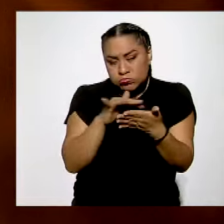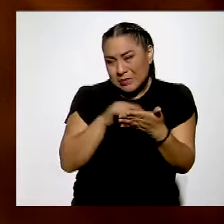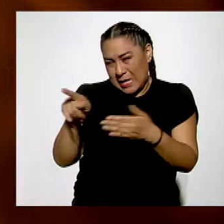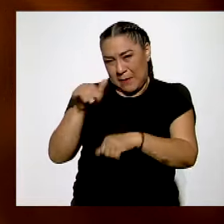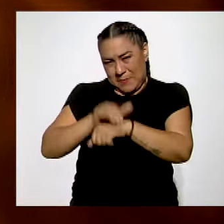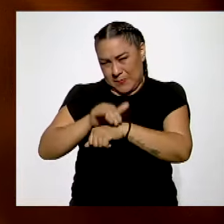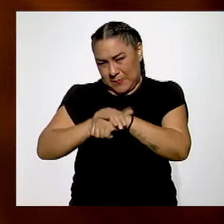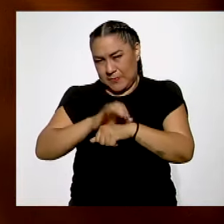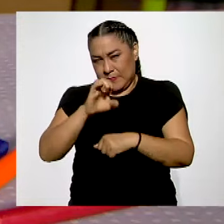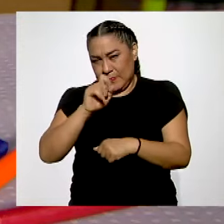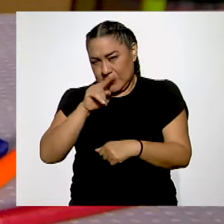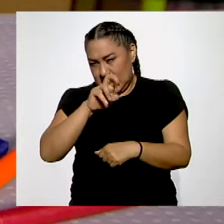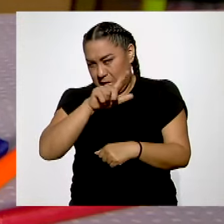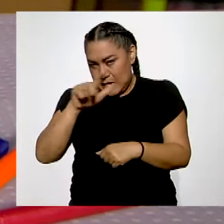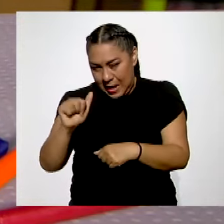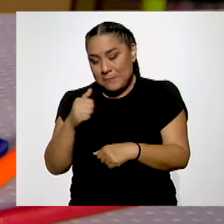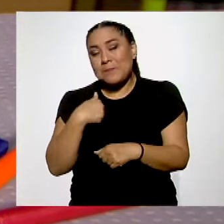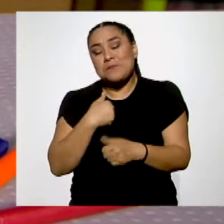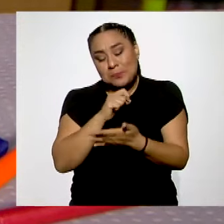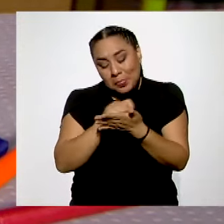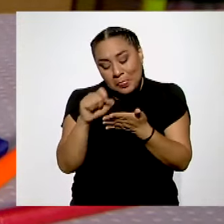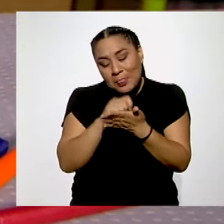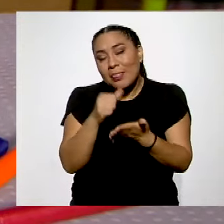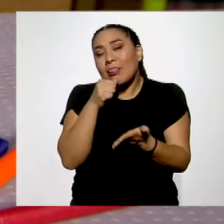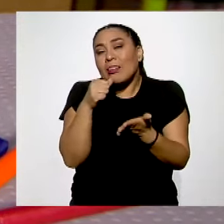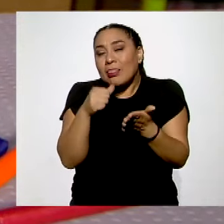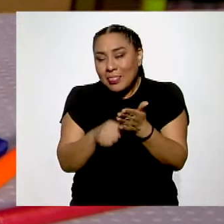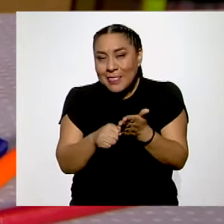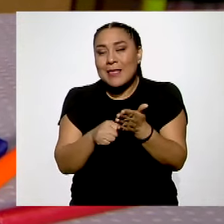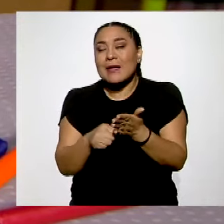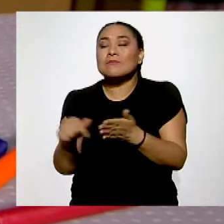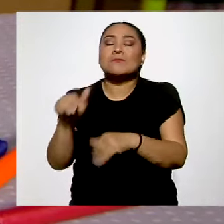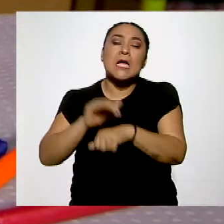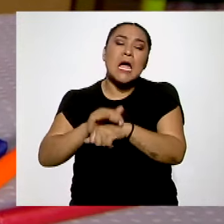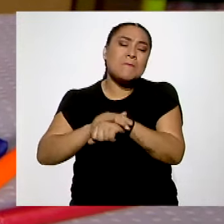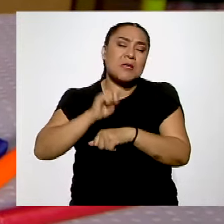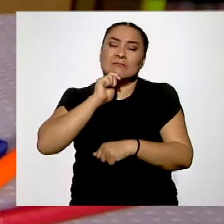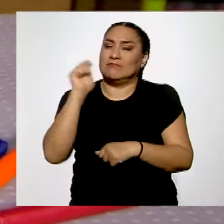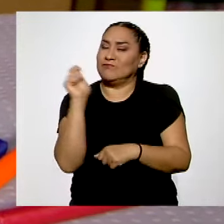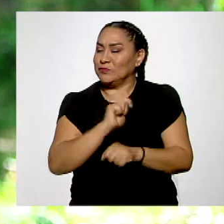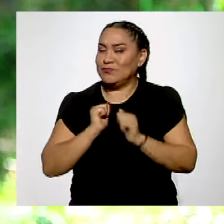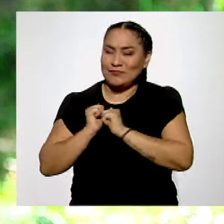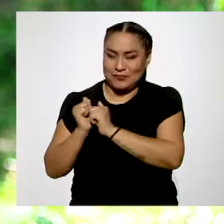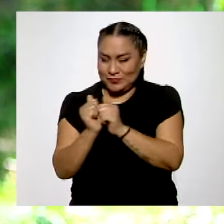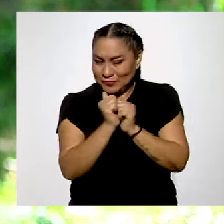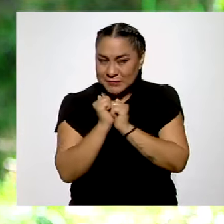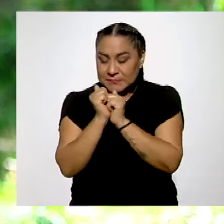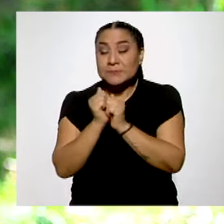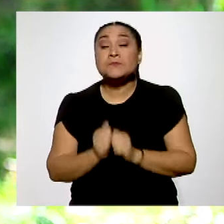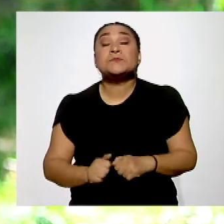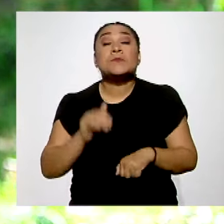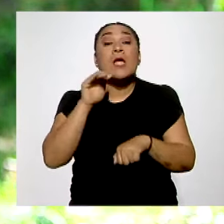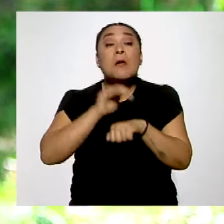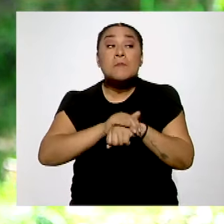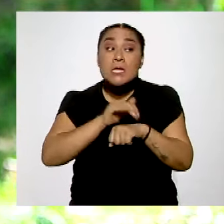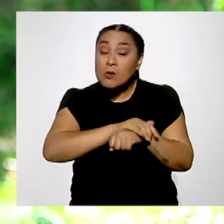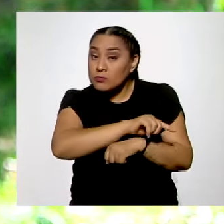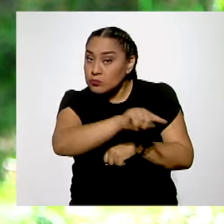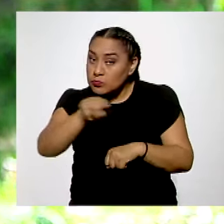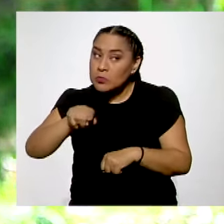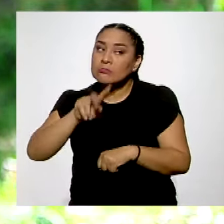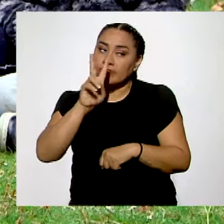Estrella. Le mando cartitas de mejores amigas. Mis amigos son